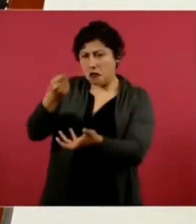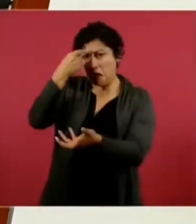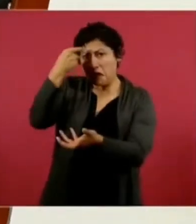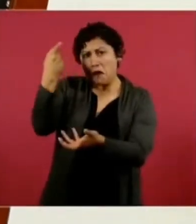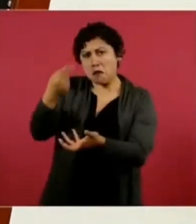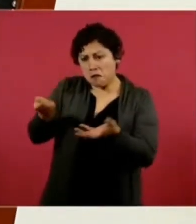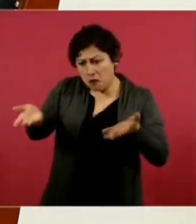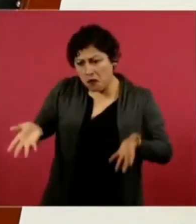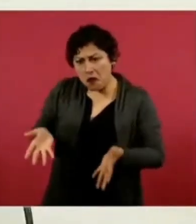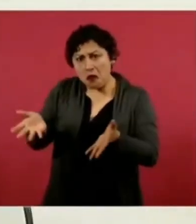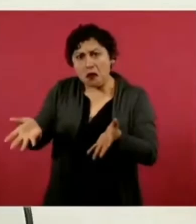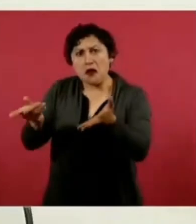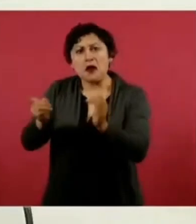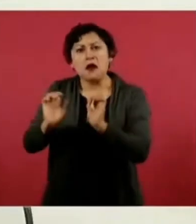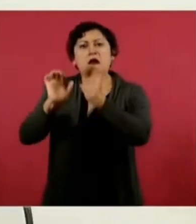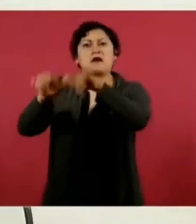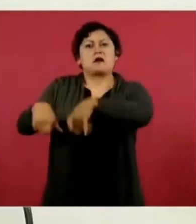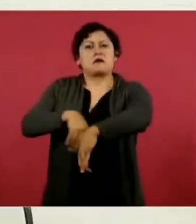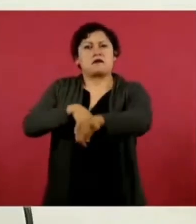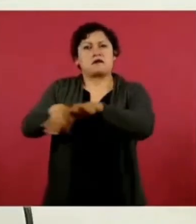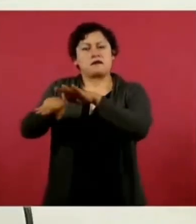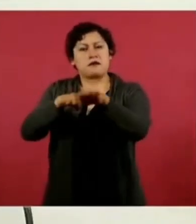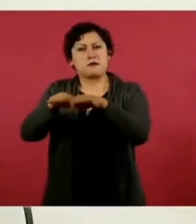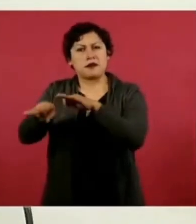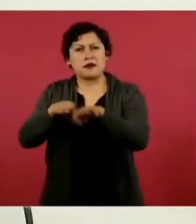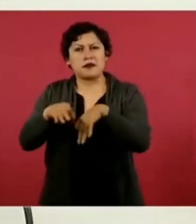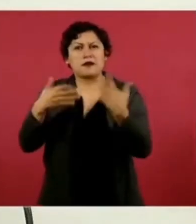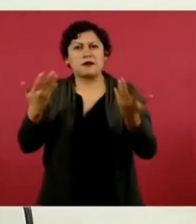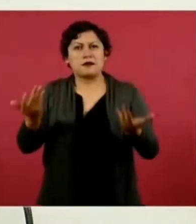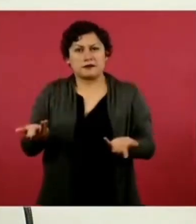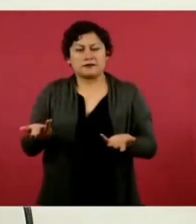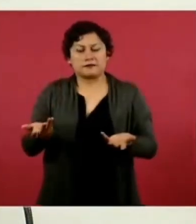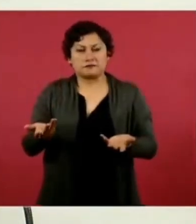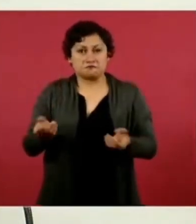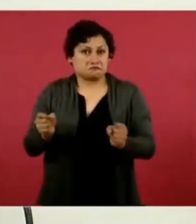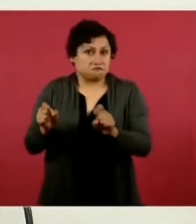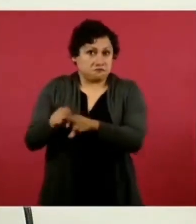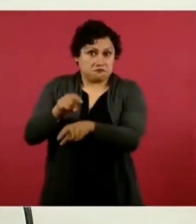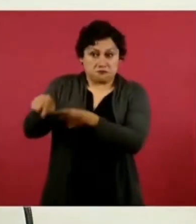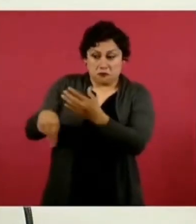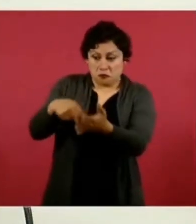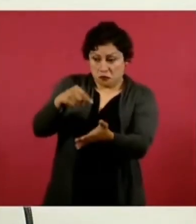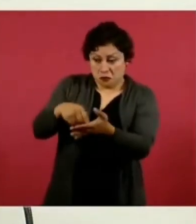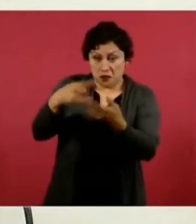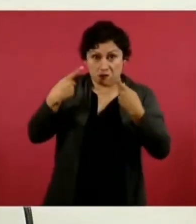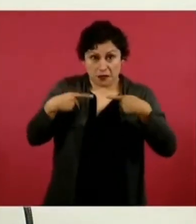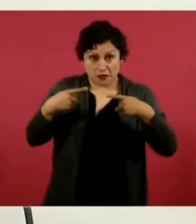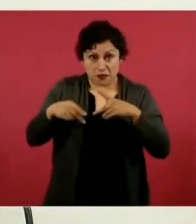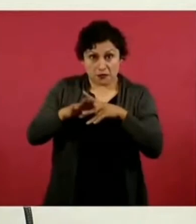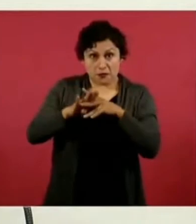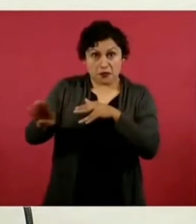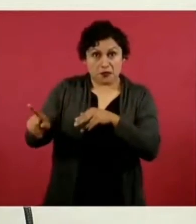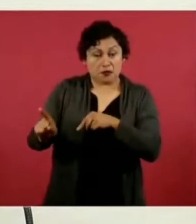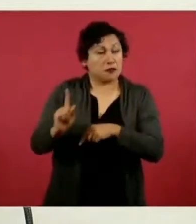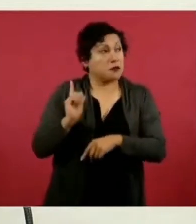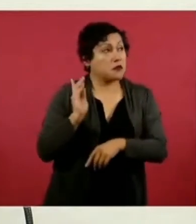para crear empleos en las comunidades de origen de donde son los migrantes,